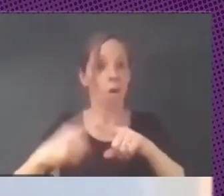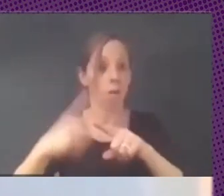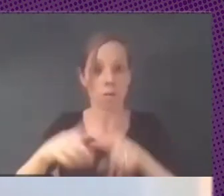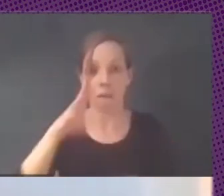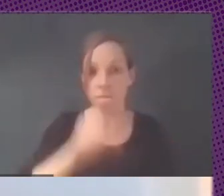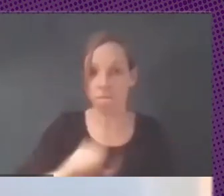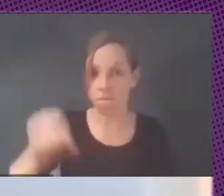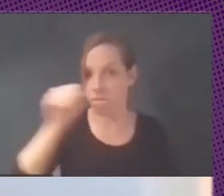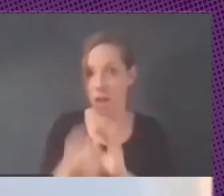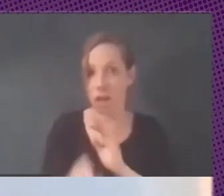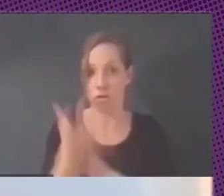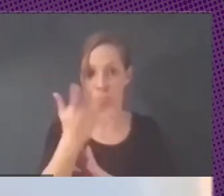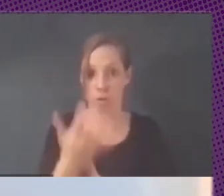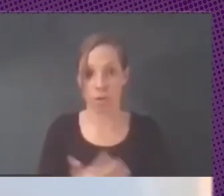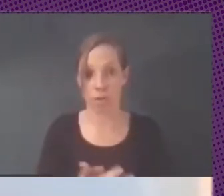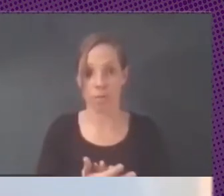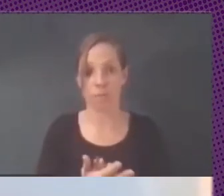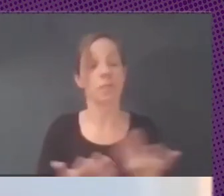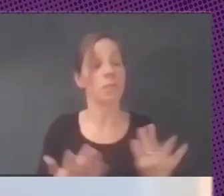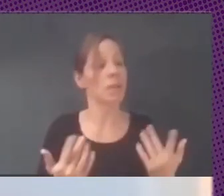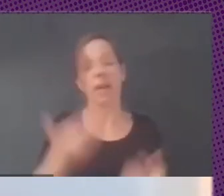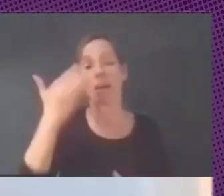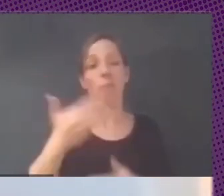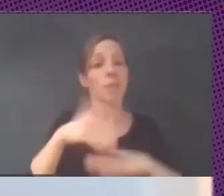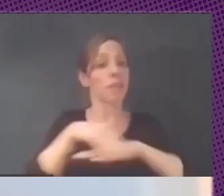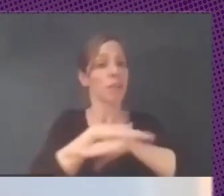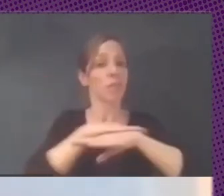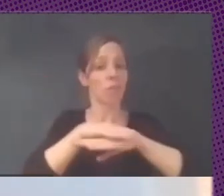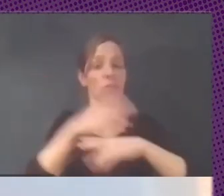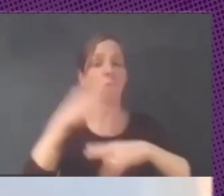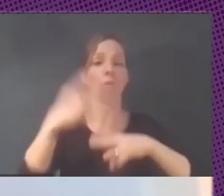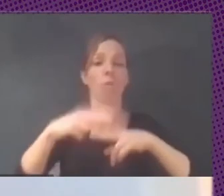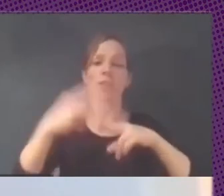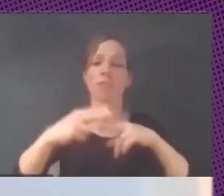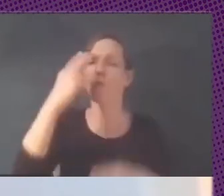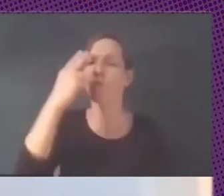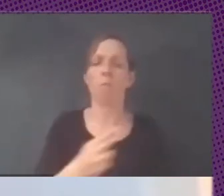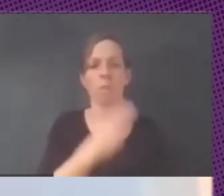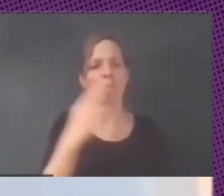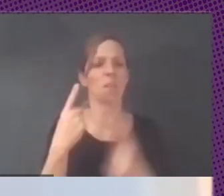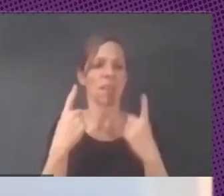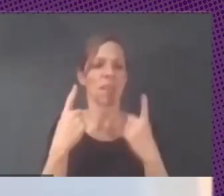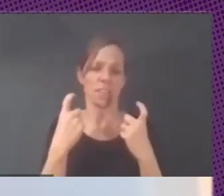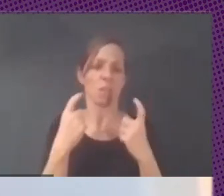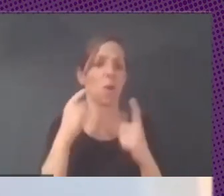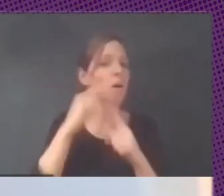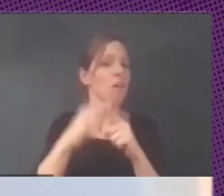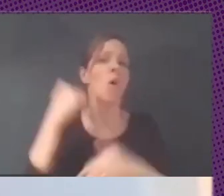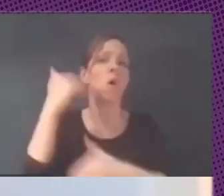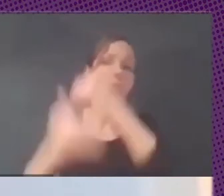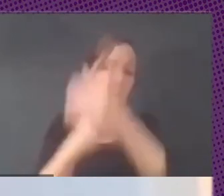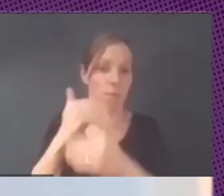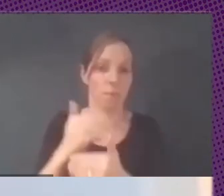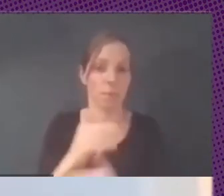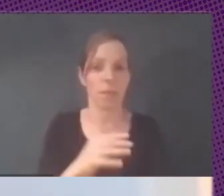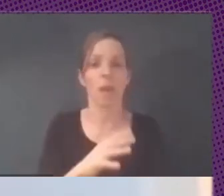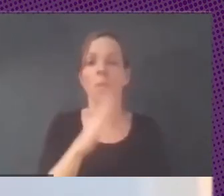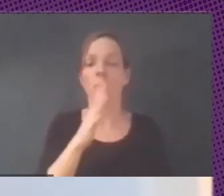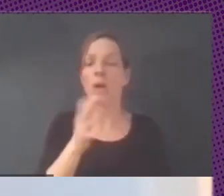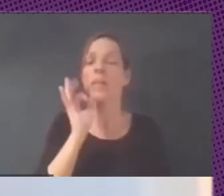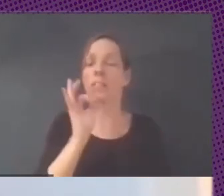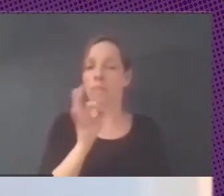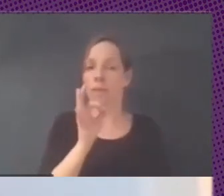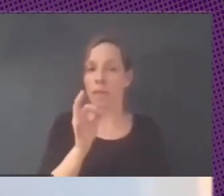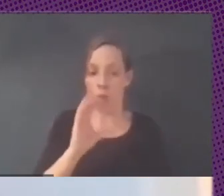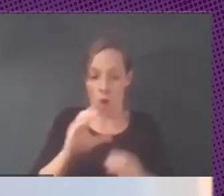lo que necesita es un compromiso político para poder continuar porque es muy fácil es muy difícil cuesta mucho cuesta años